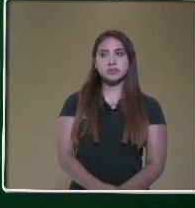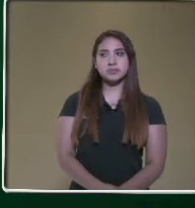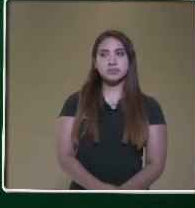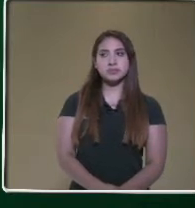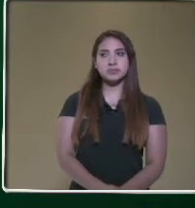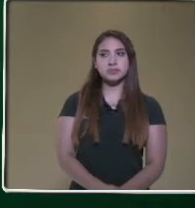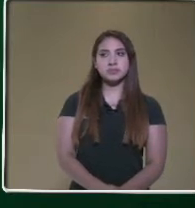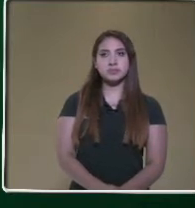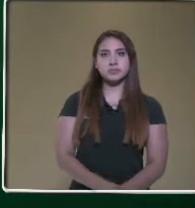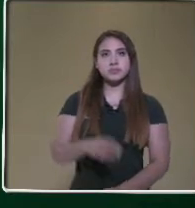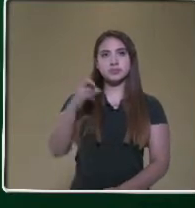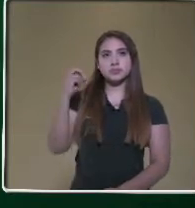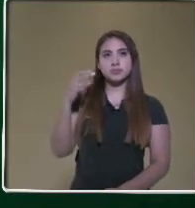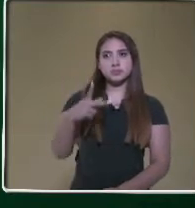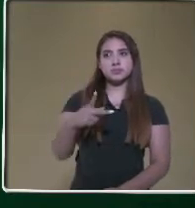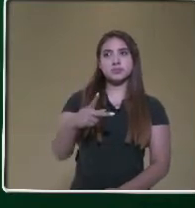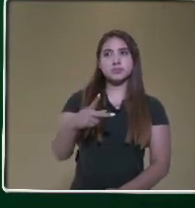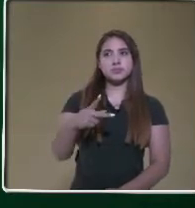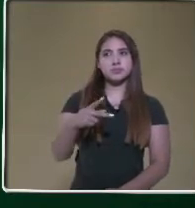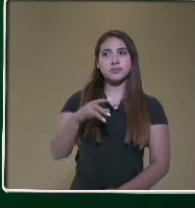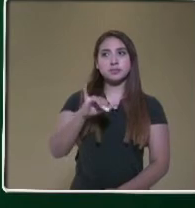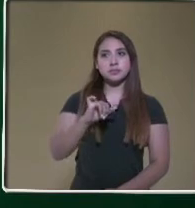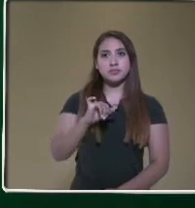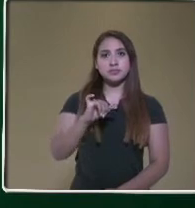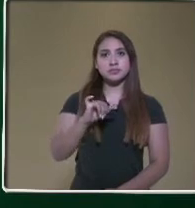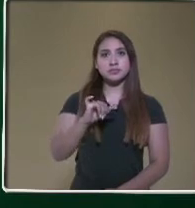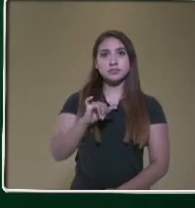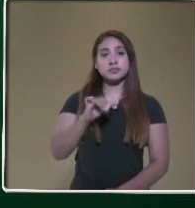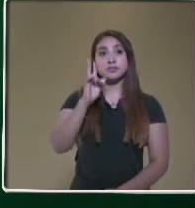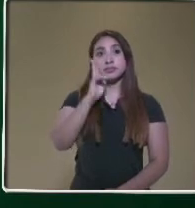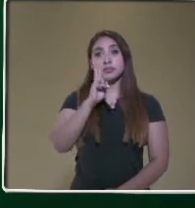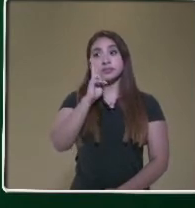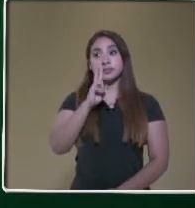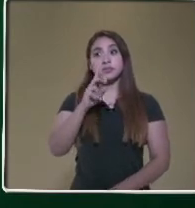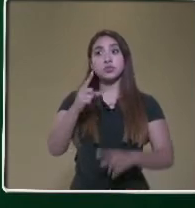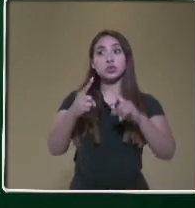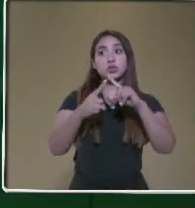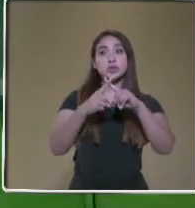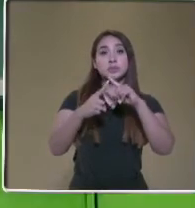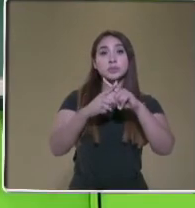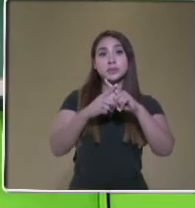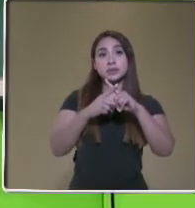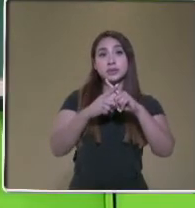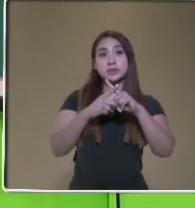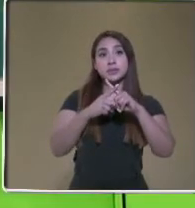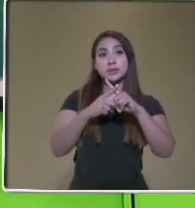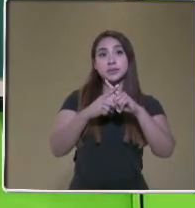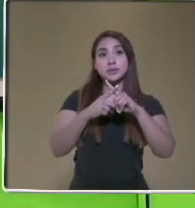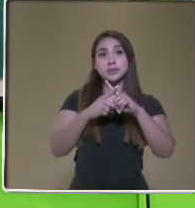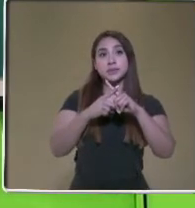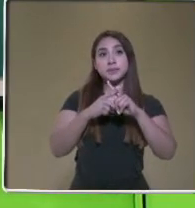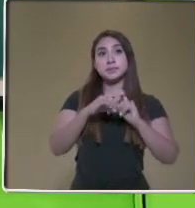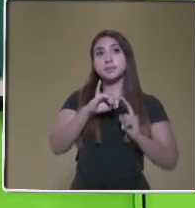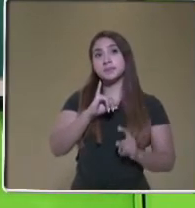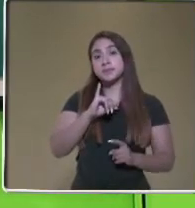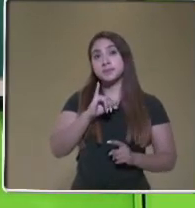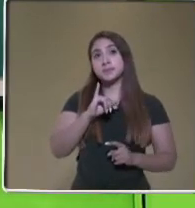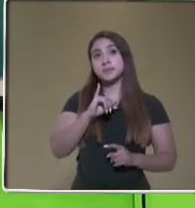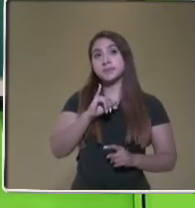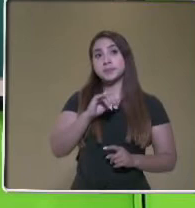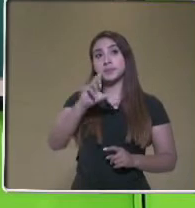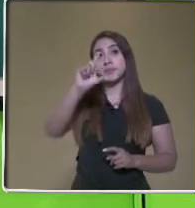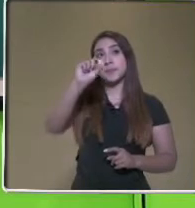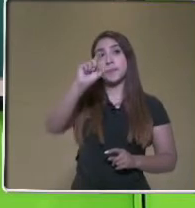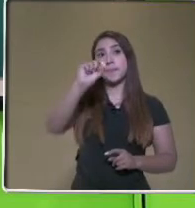Ok, vamos a ver. Tenemos aquí, vamos a multiplicar el primer dígito que tenemos en el costado inferior, el 24.